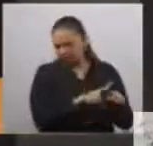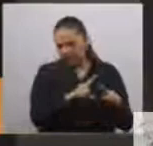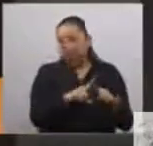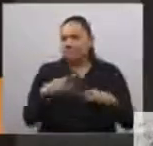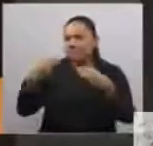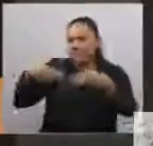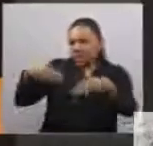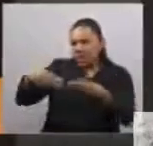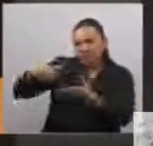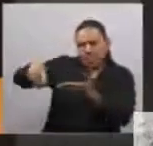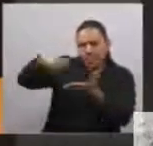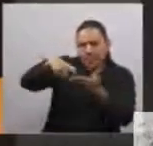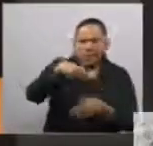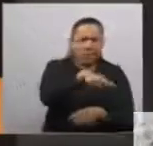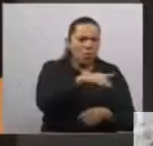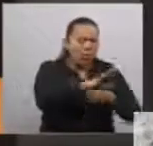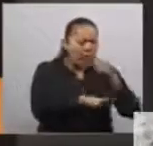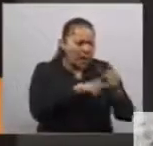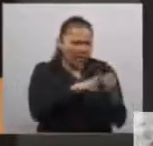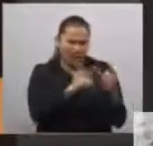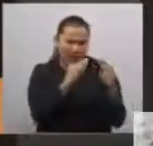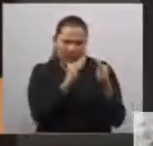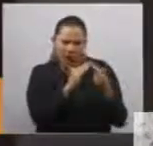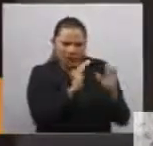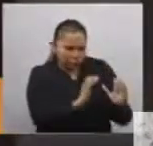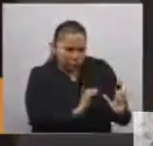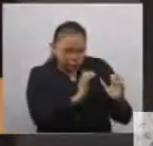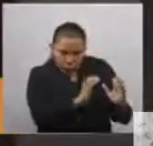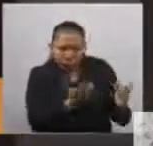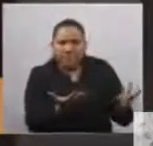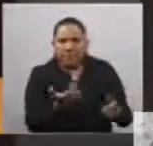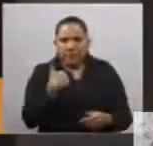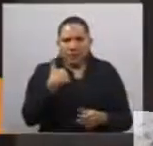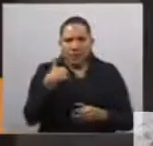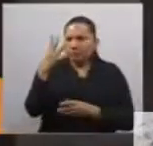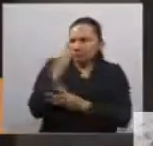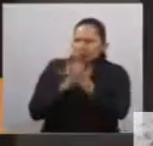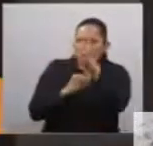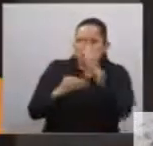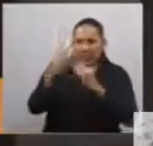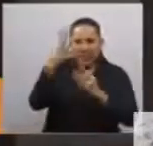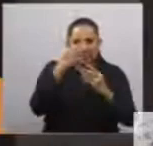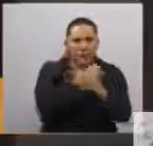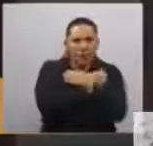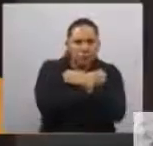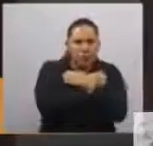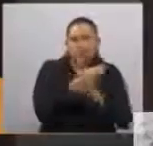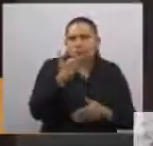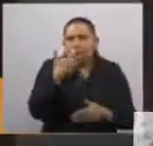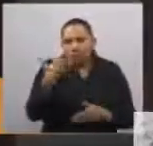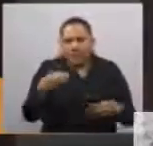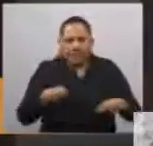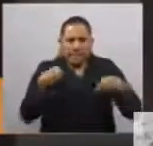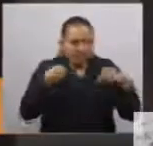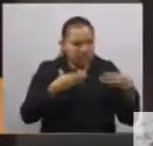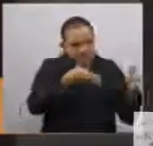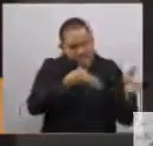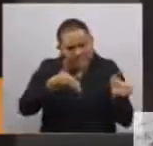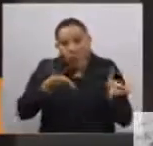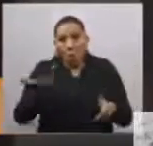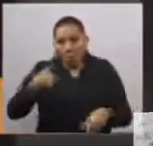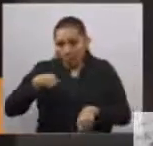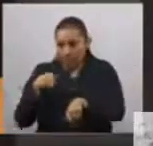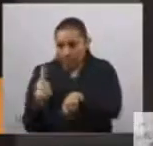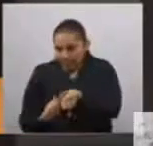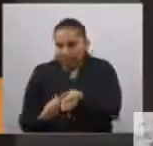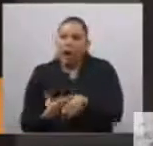y cuidar a las mascotas, educarnos y formar buenos hábitos, cuidarnos cuando enfermamos y